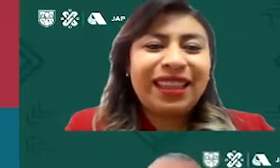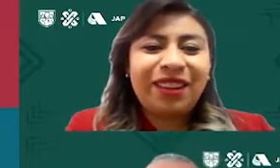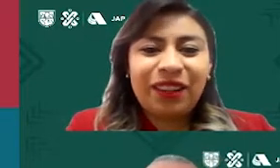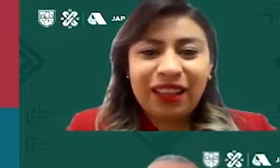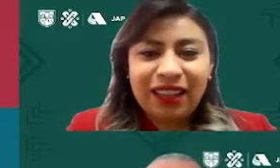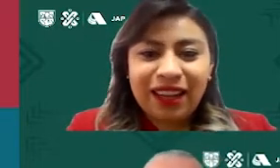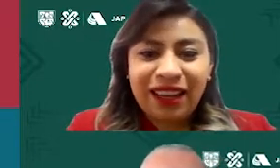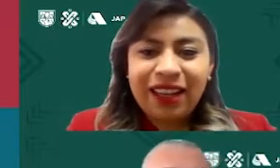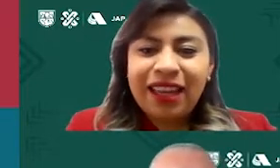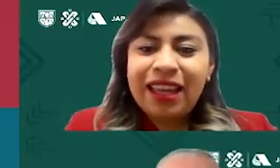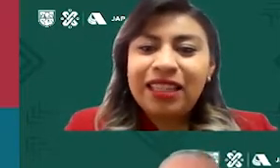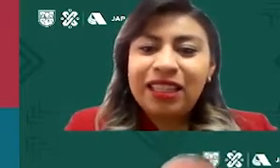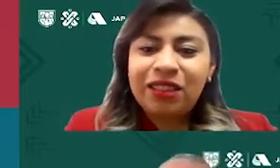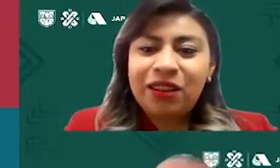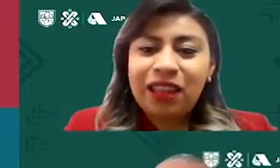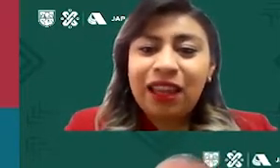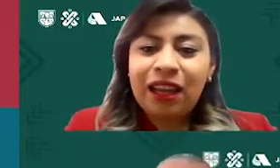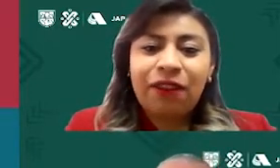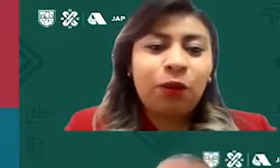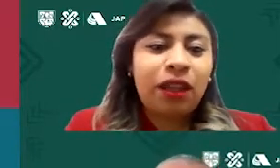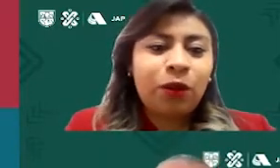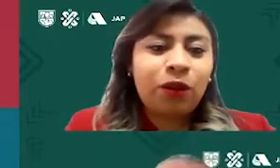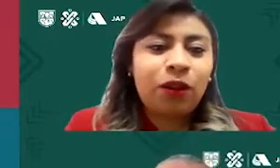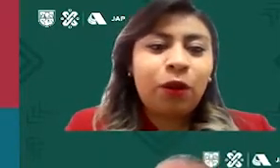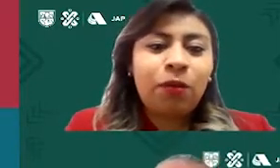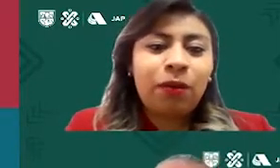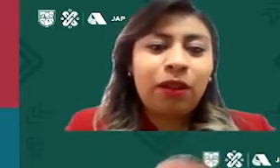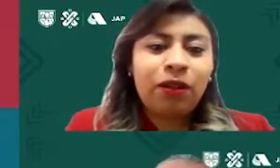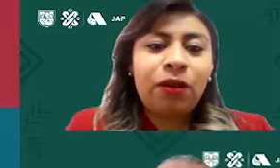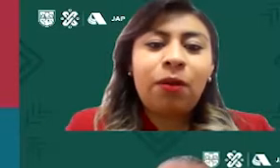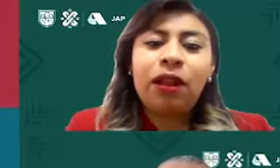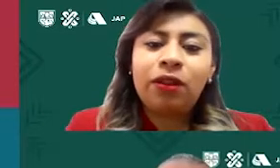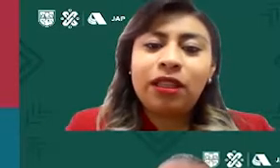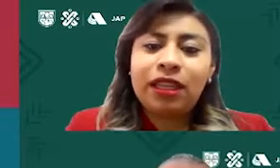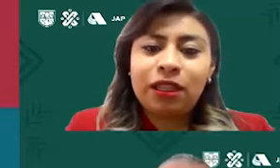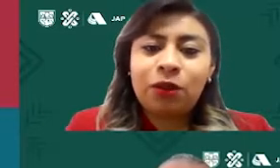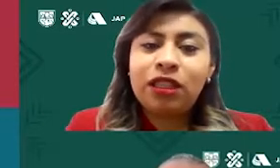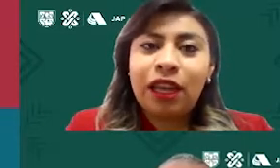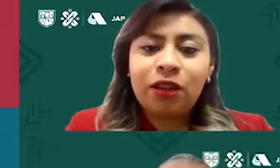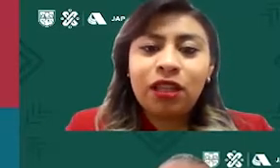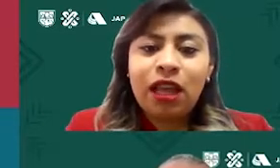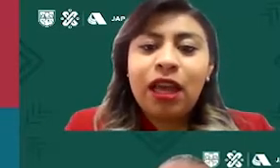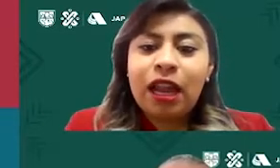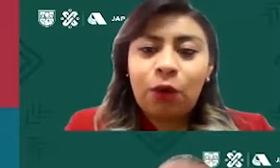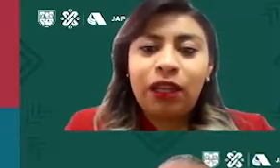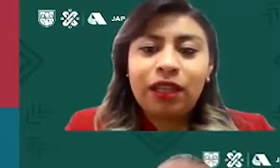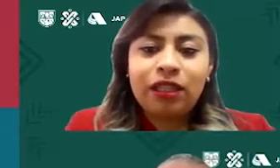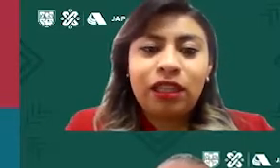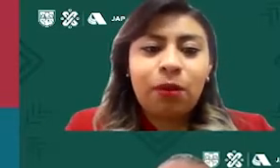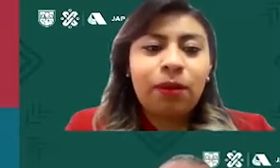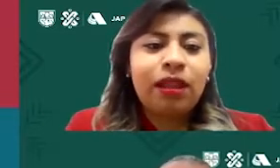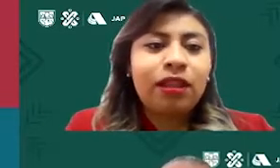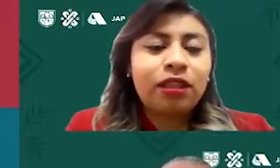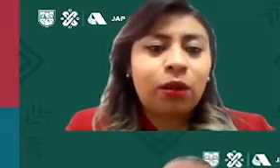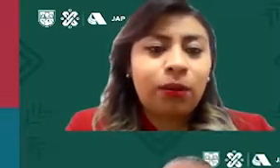Universidad Intercontinental. Es asesor en la Jefatura de Control de Cumplimiento colaborando desde hace 11 años en la Junta de